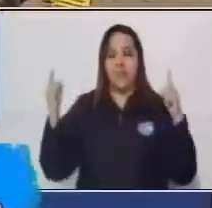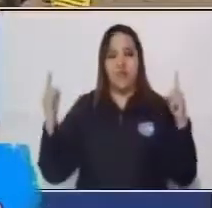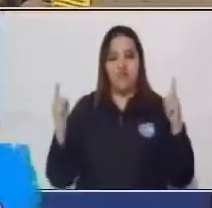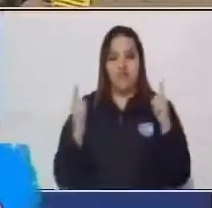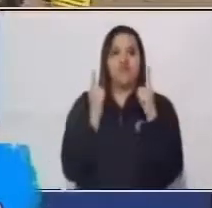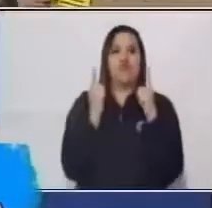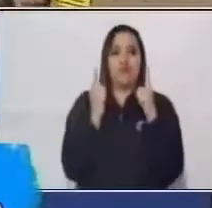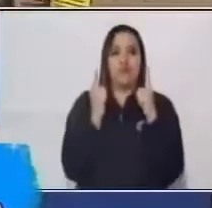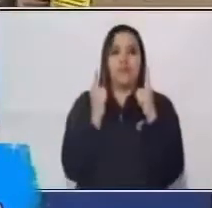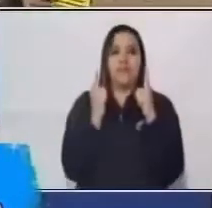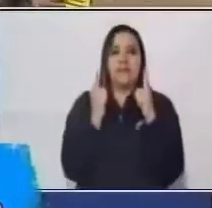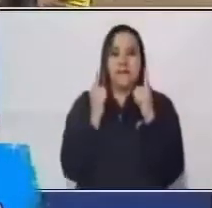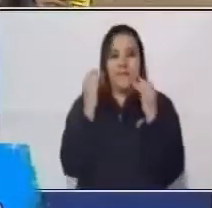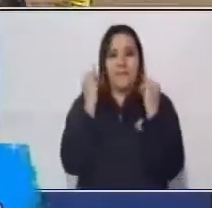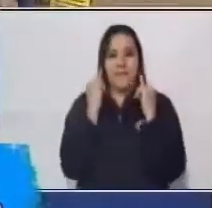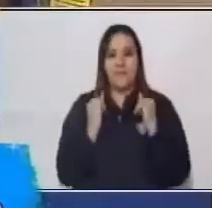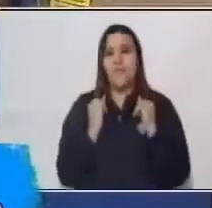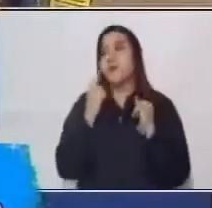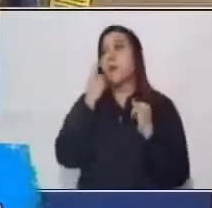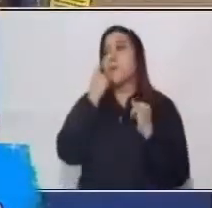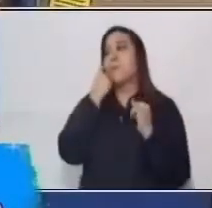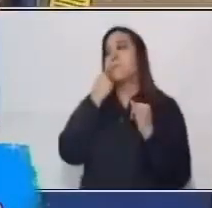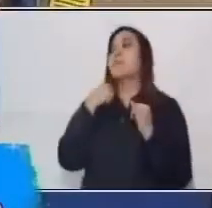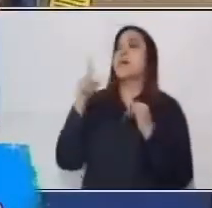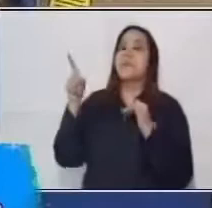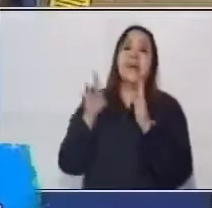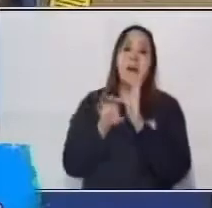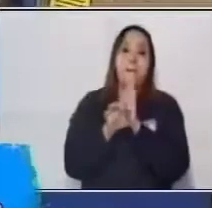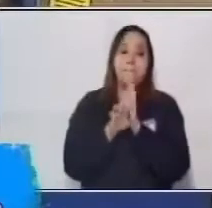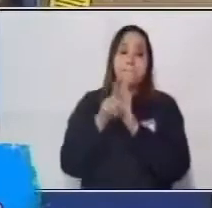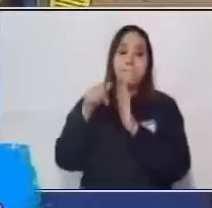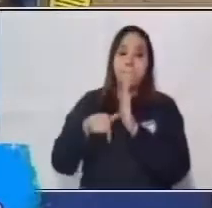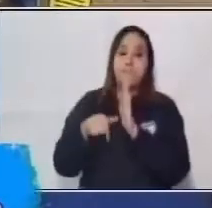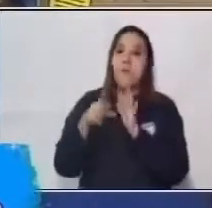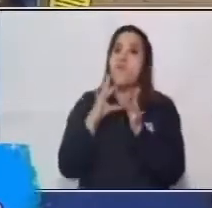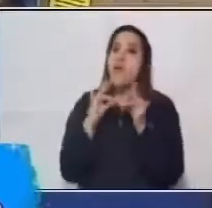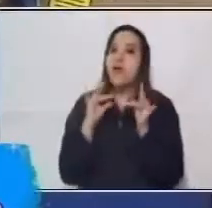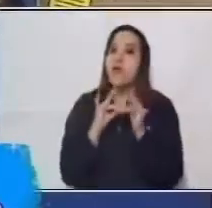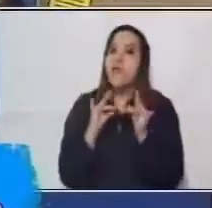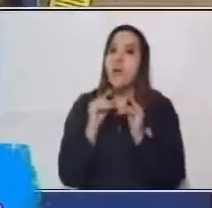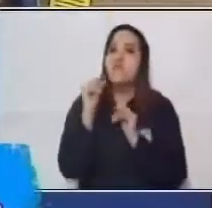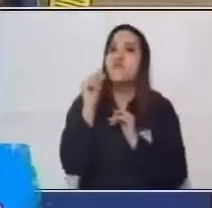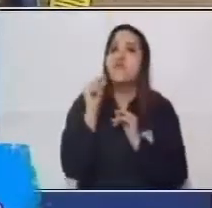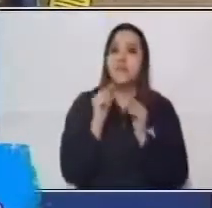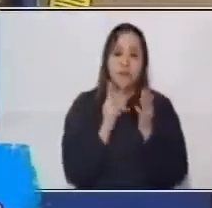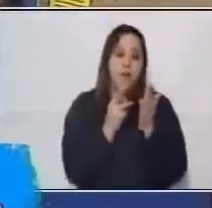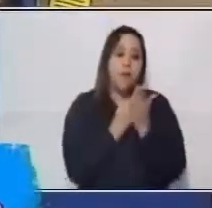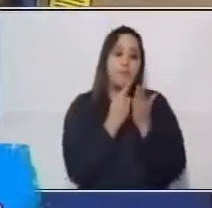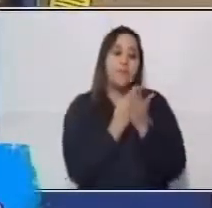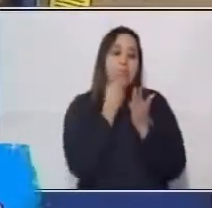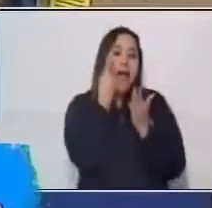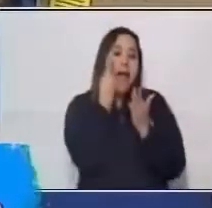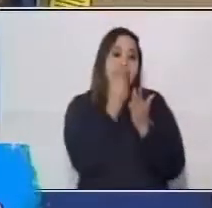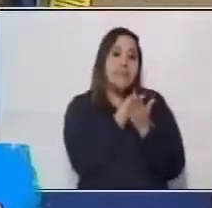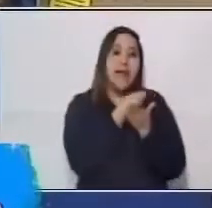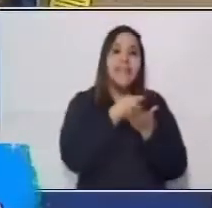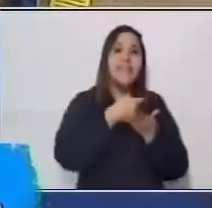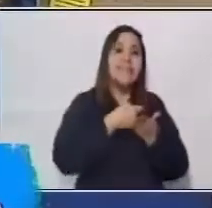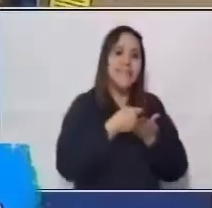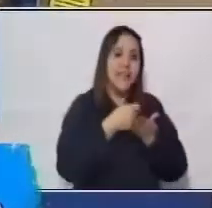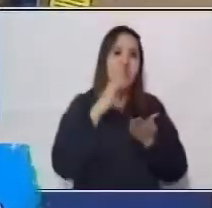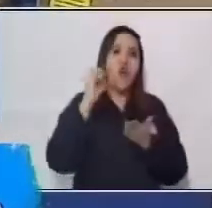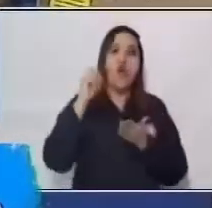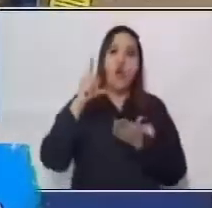diario. está escrito en ese idioma castellano antiguo, por eso vas a ver que algunas palabras